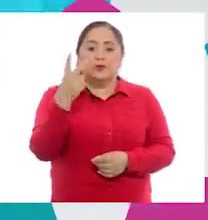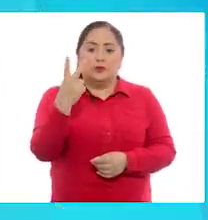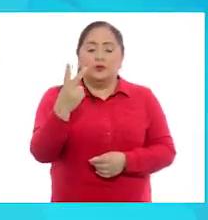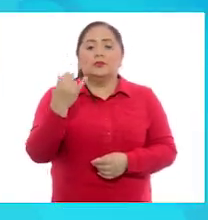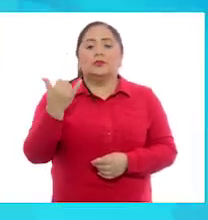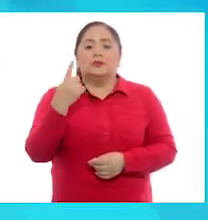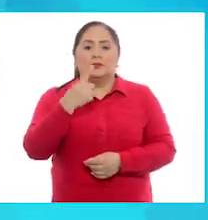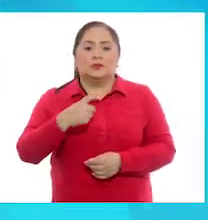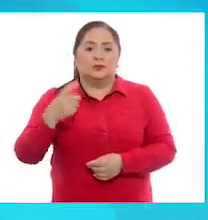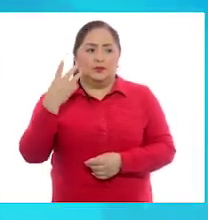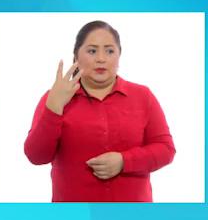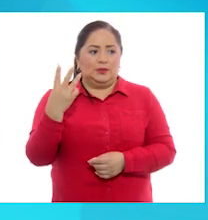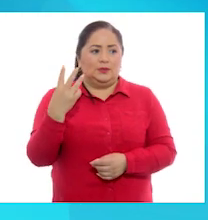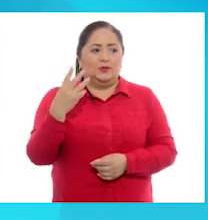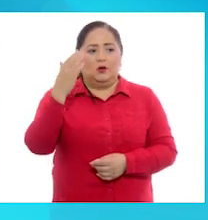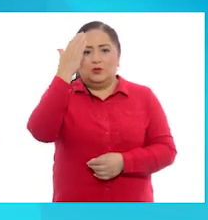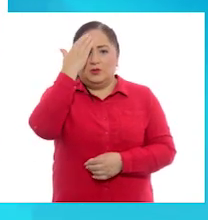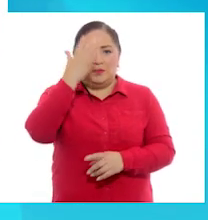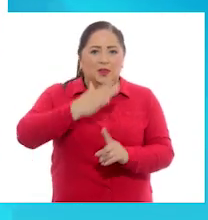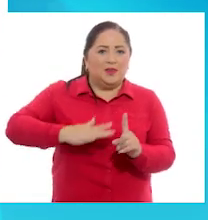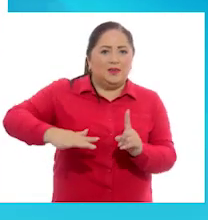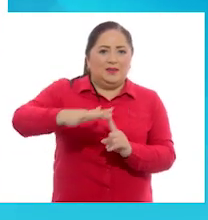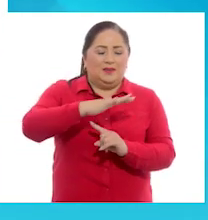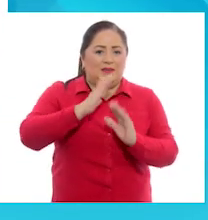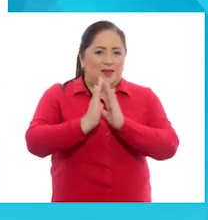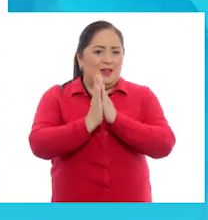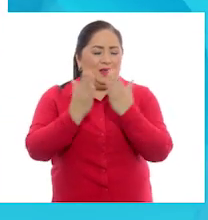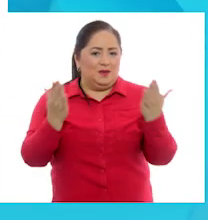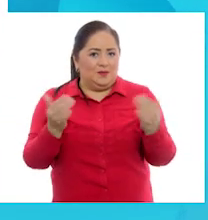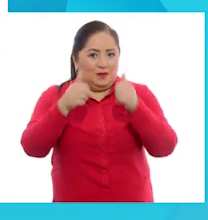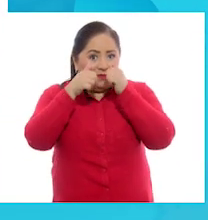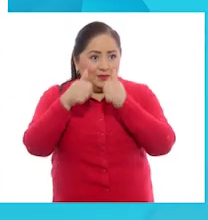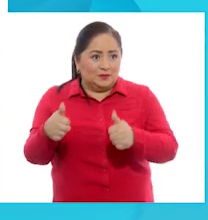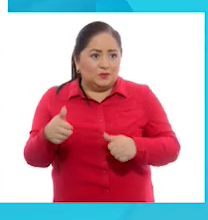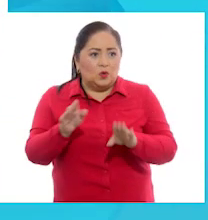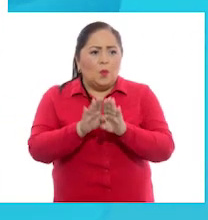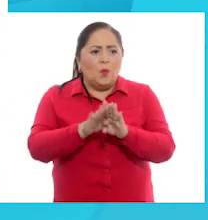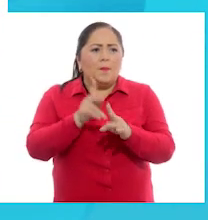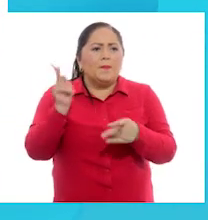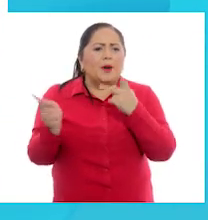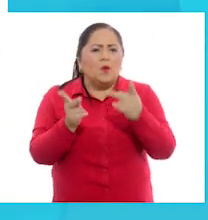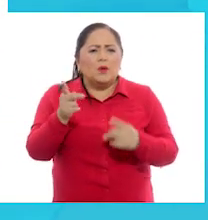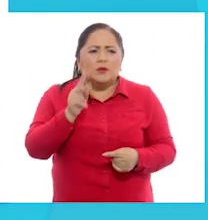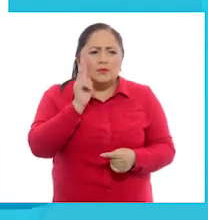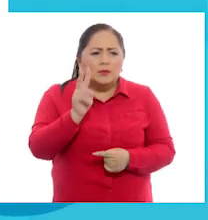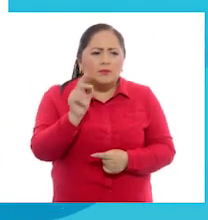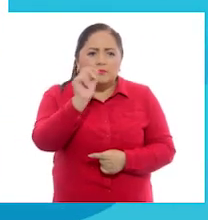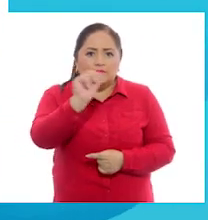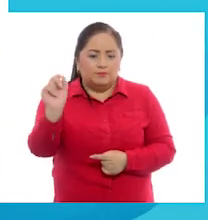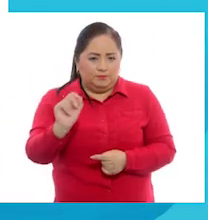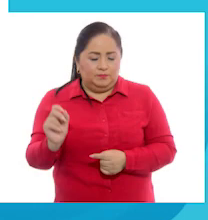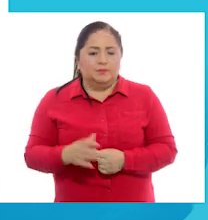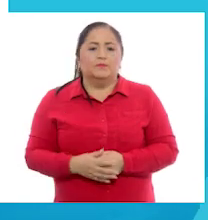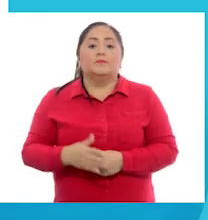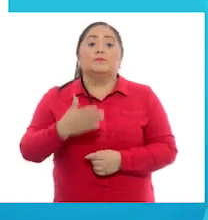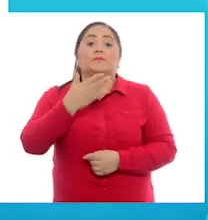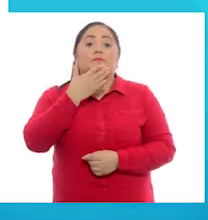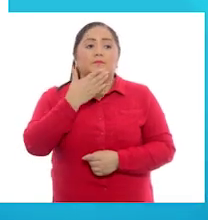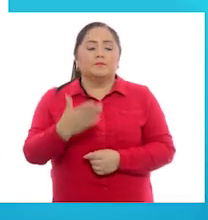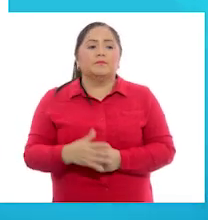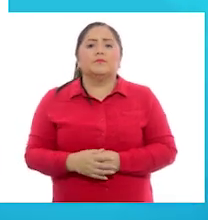y 103. Así es. Pónganse muy atentos en cómo tienen que responder sus páginas del libro. Muy bien.